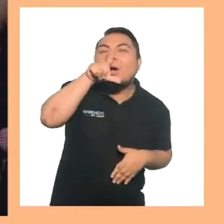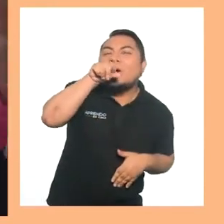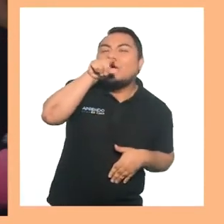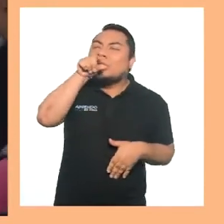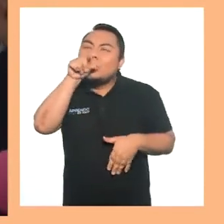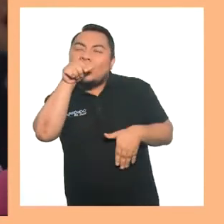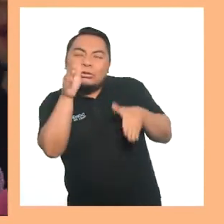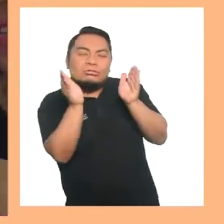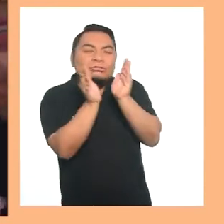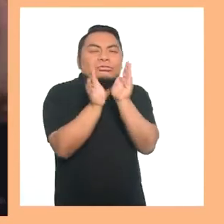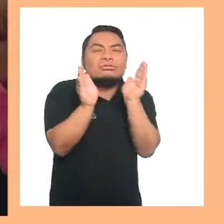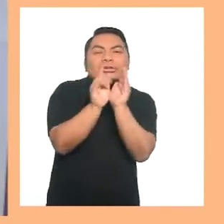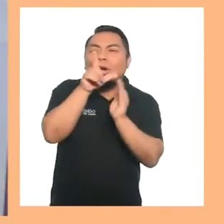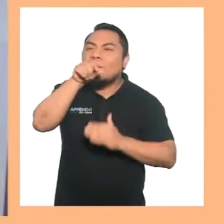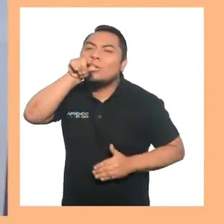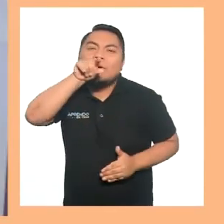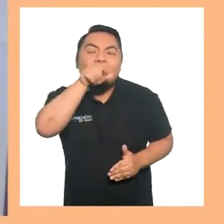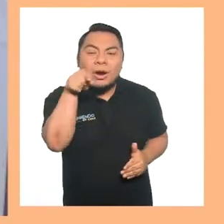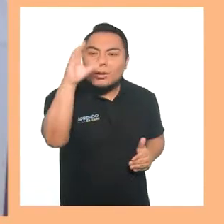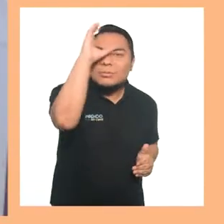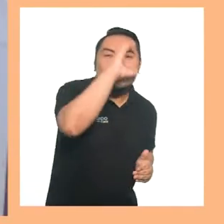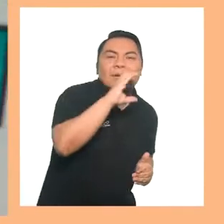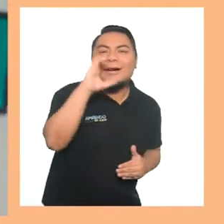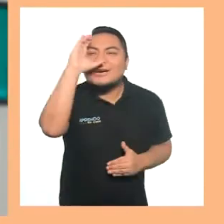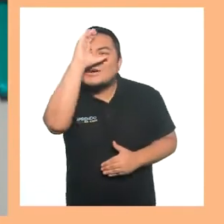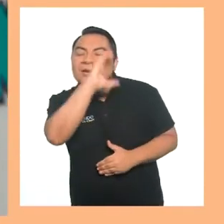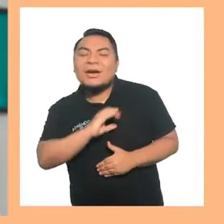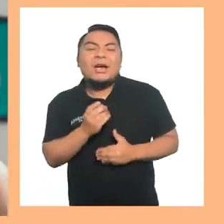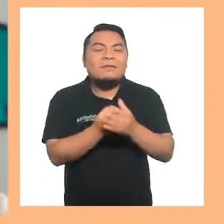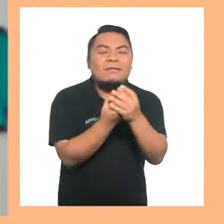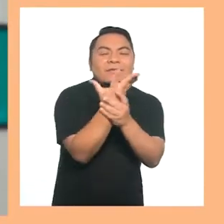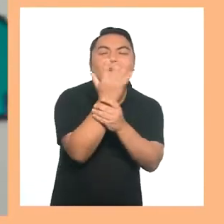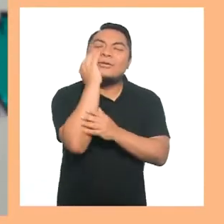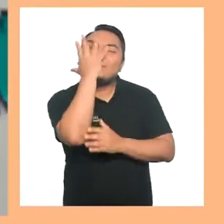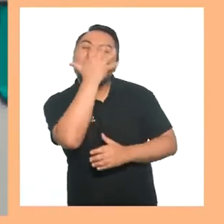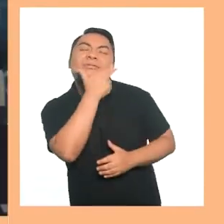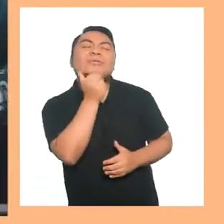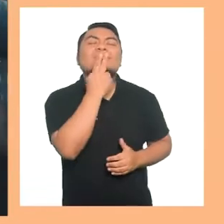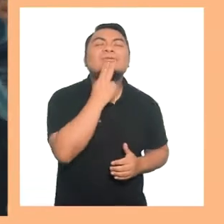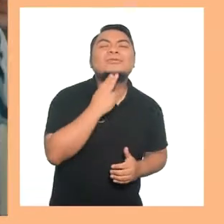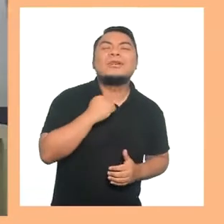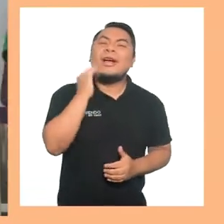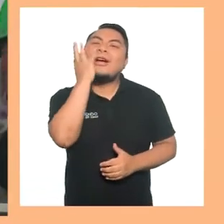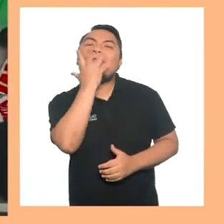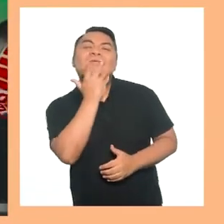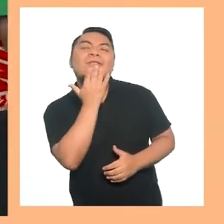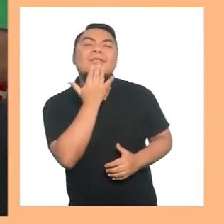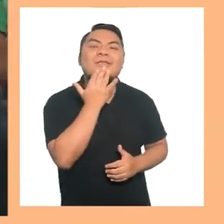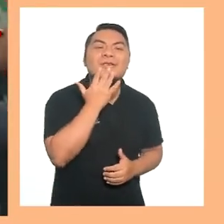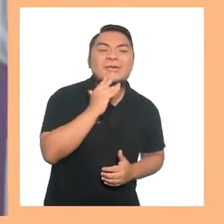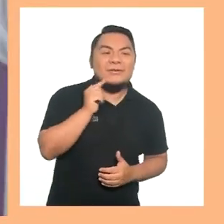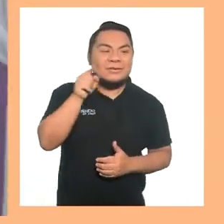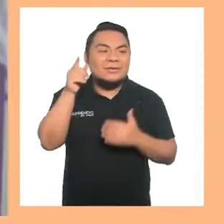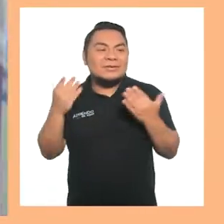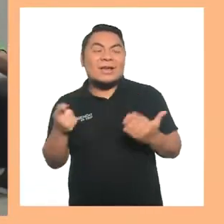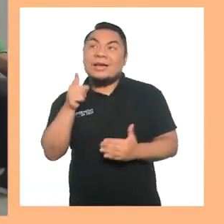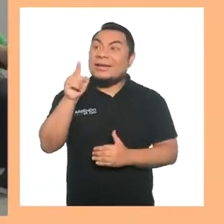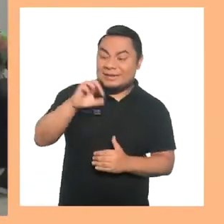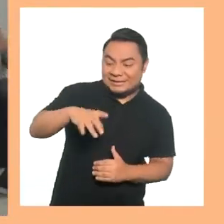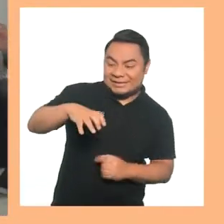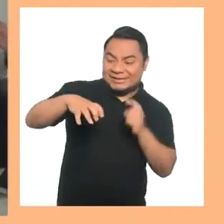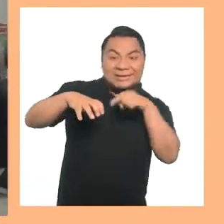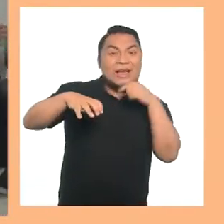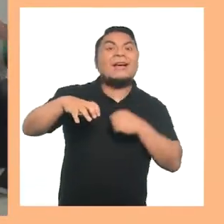olor, dulce olor. Sube,